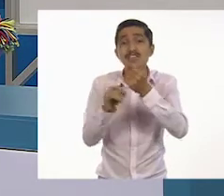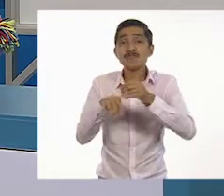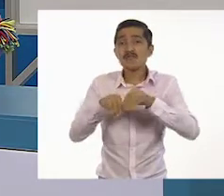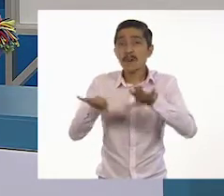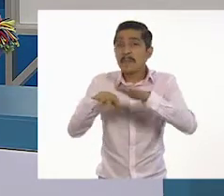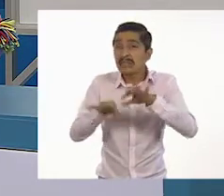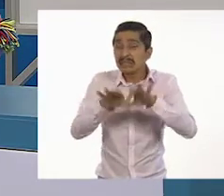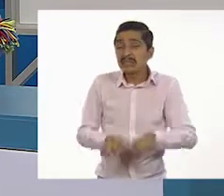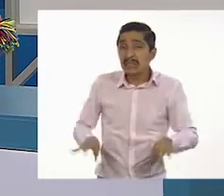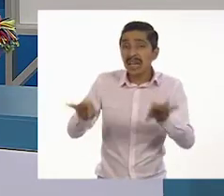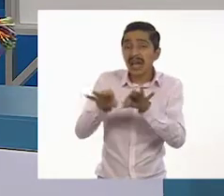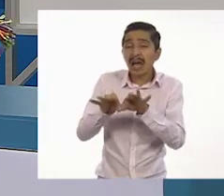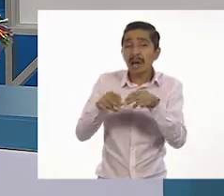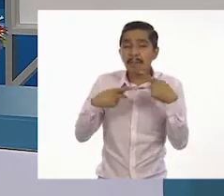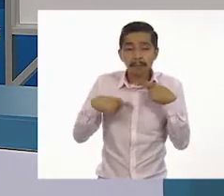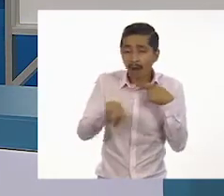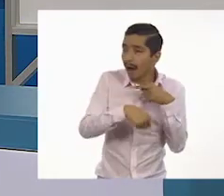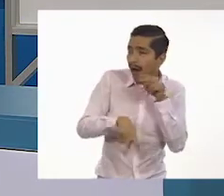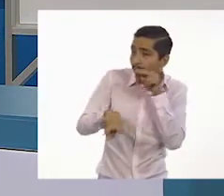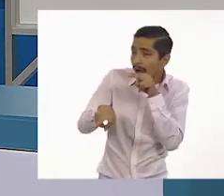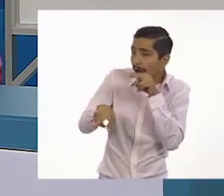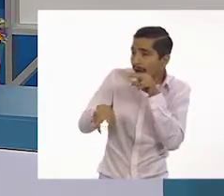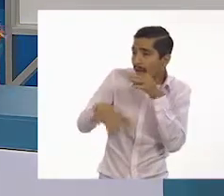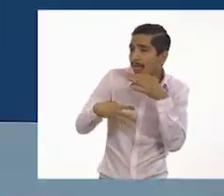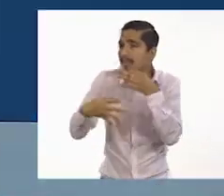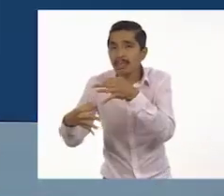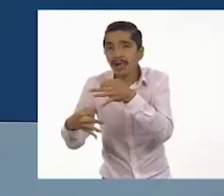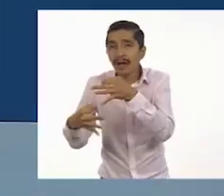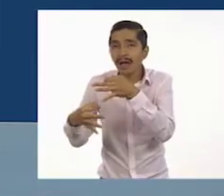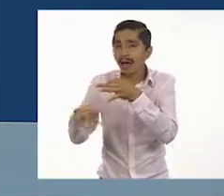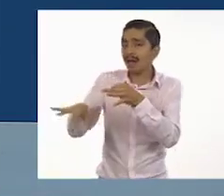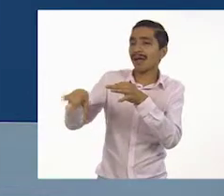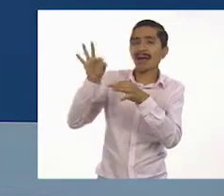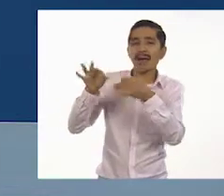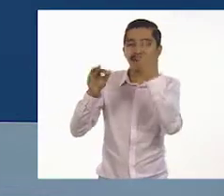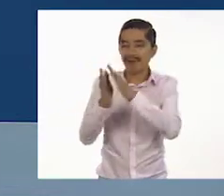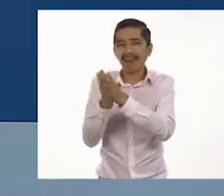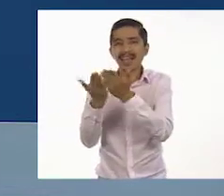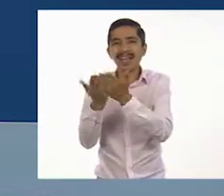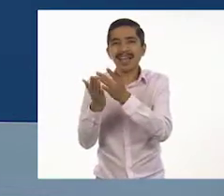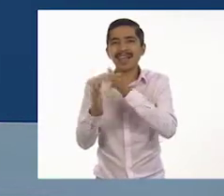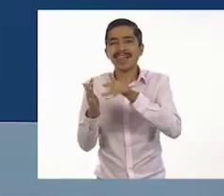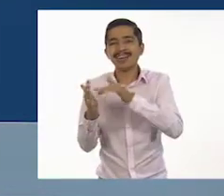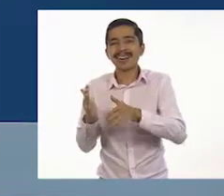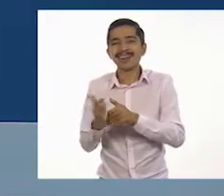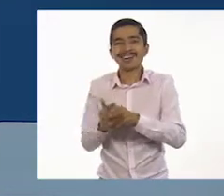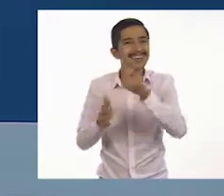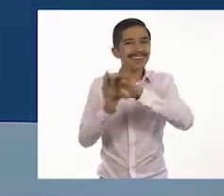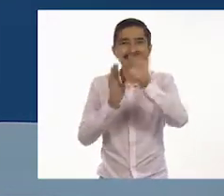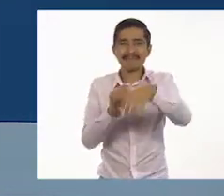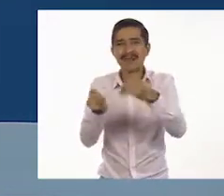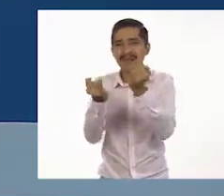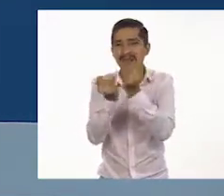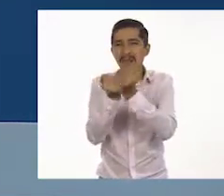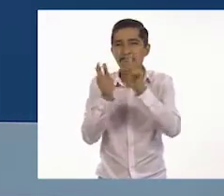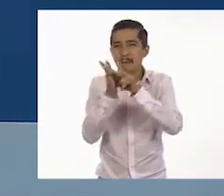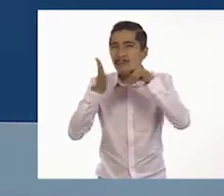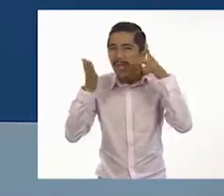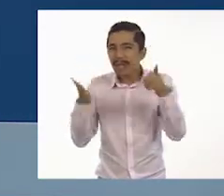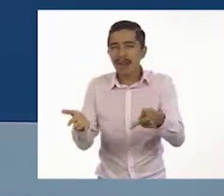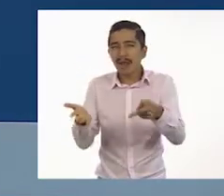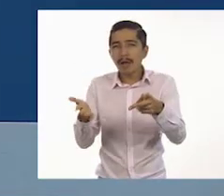atención, por sobre todas las demás. Como en los periódicos, ¿no? Cuando ponen la noticia más